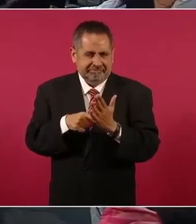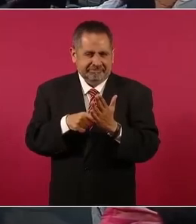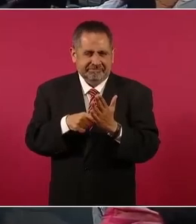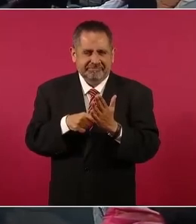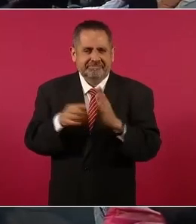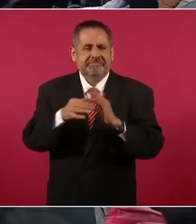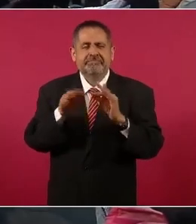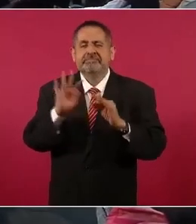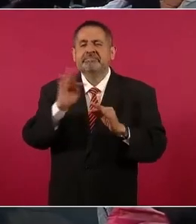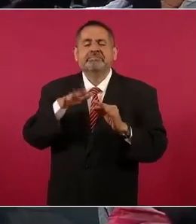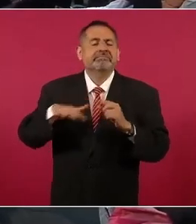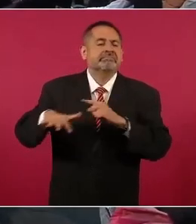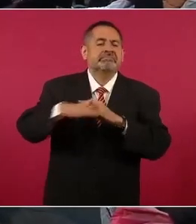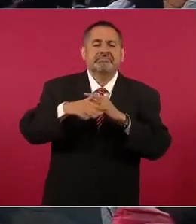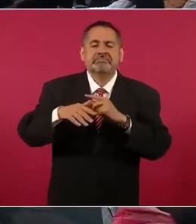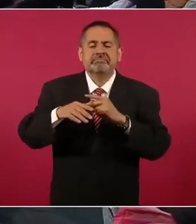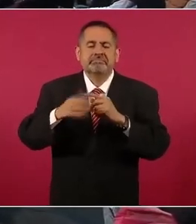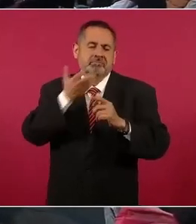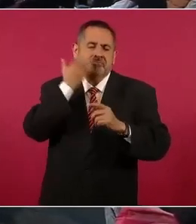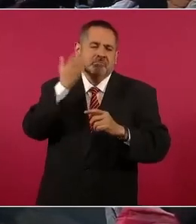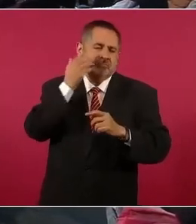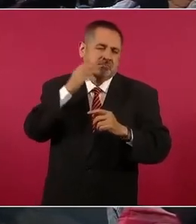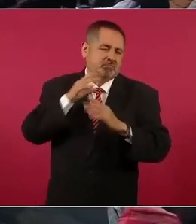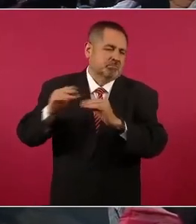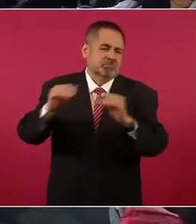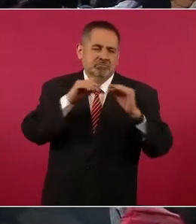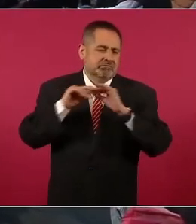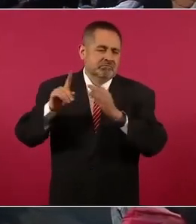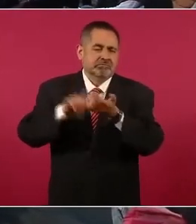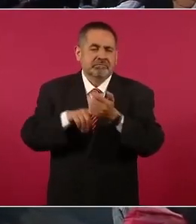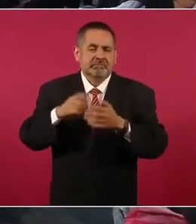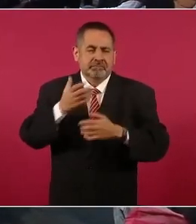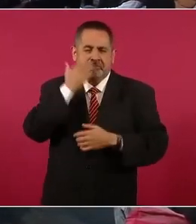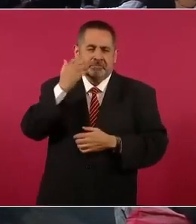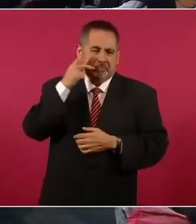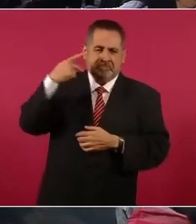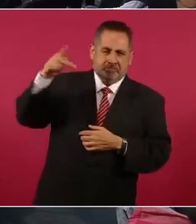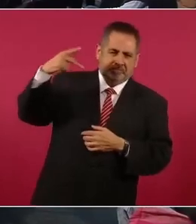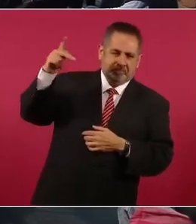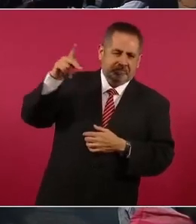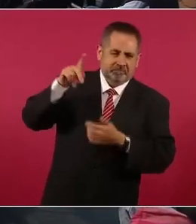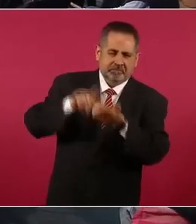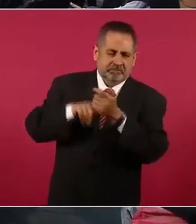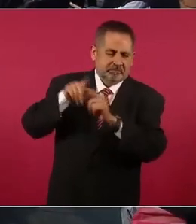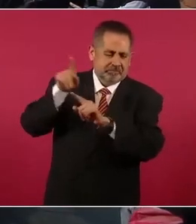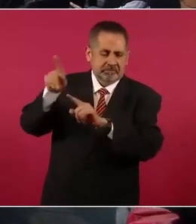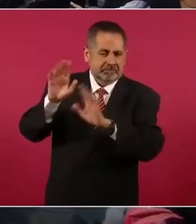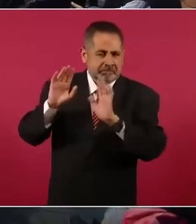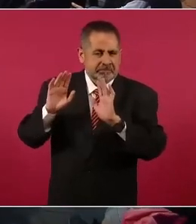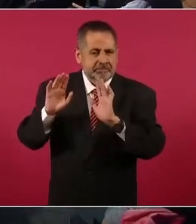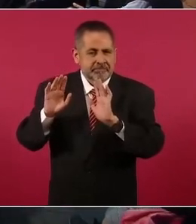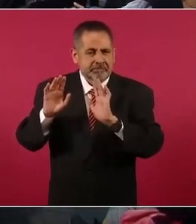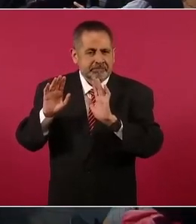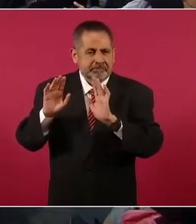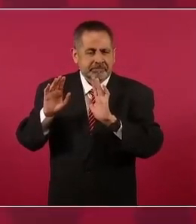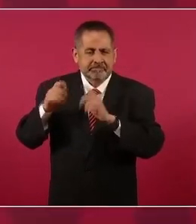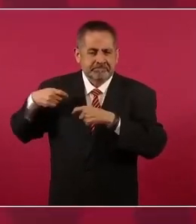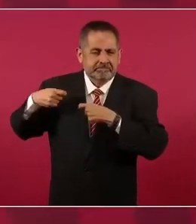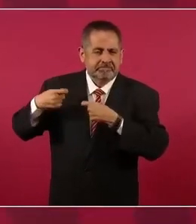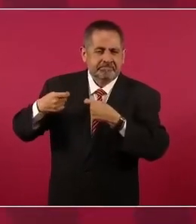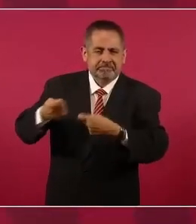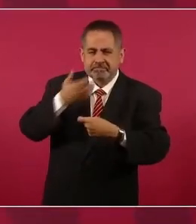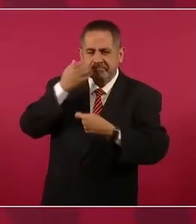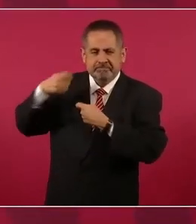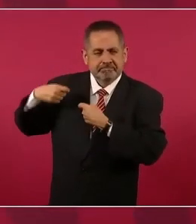habla o en la costumbre, en la transmisión